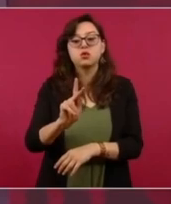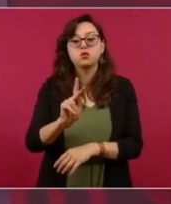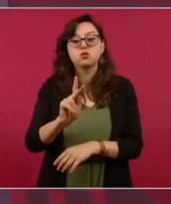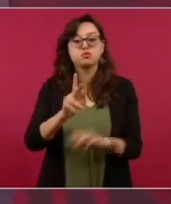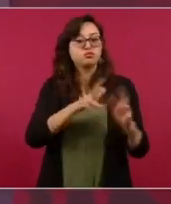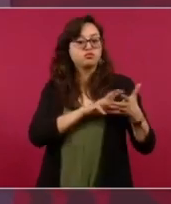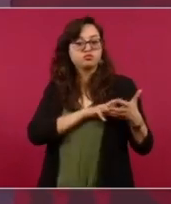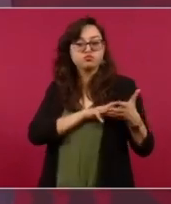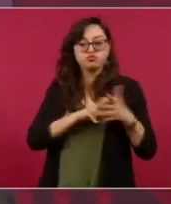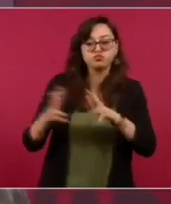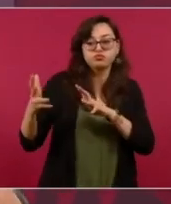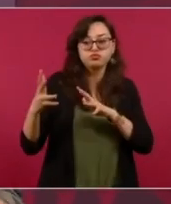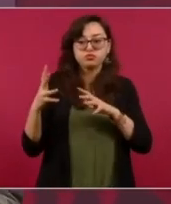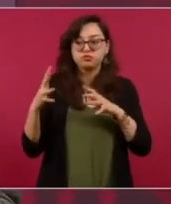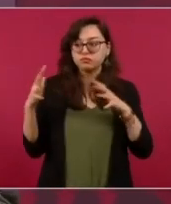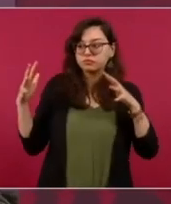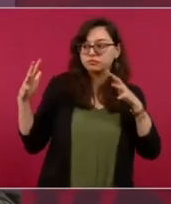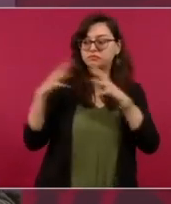la vía